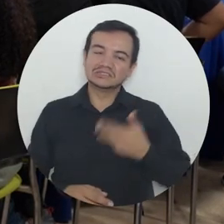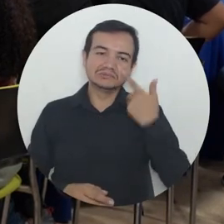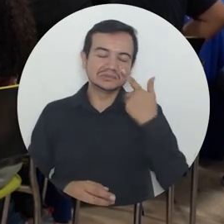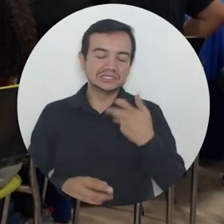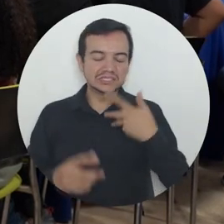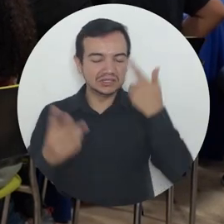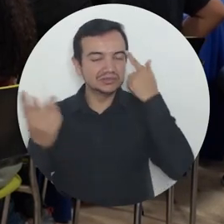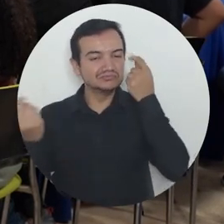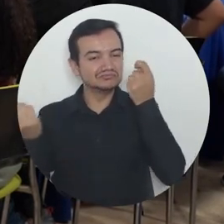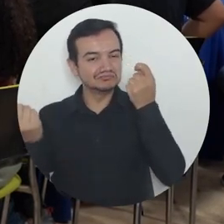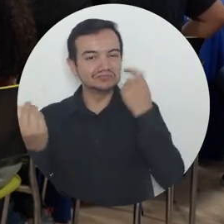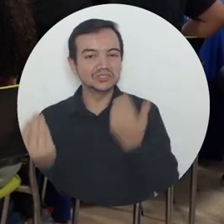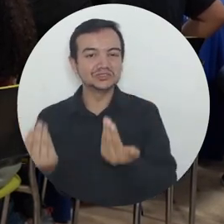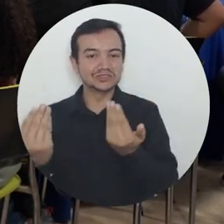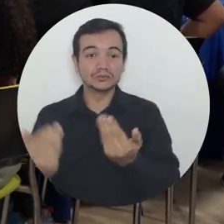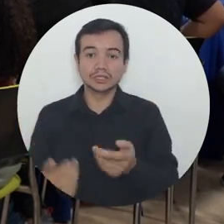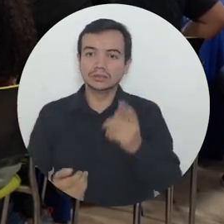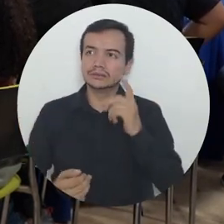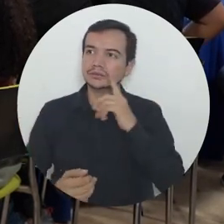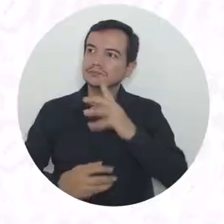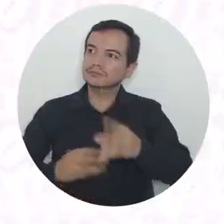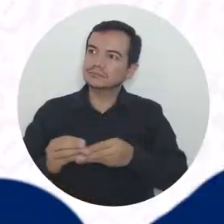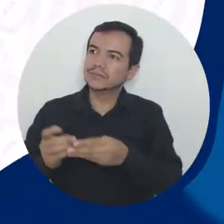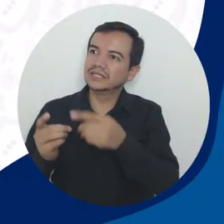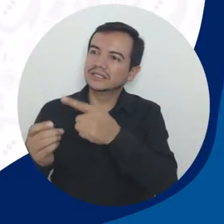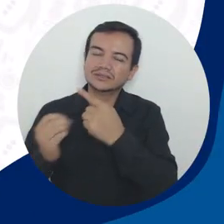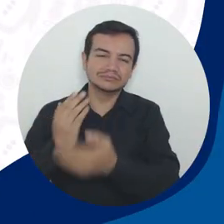Kick-Off Unimagdalena de este 2023.